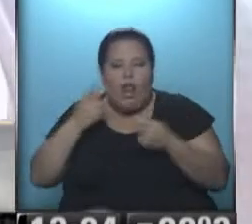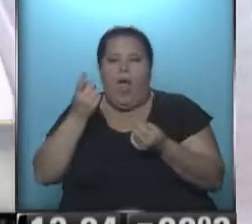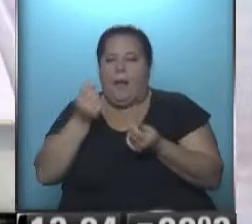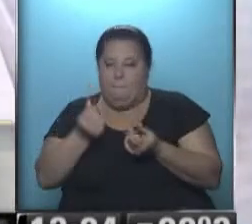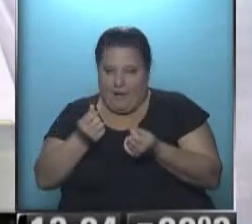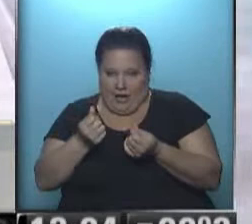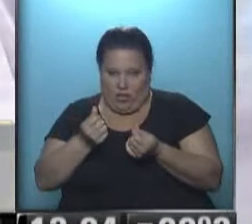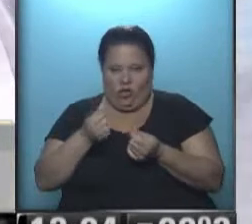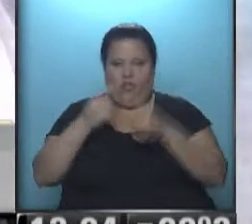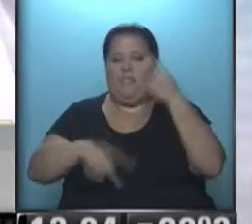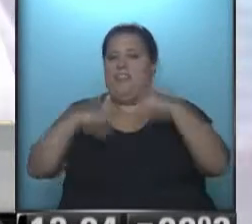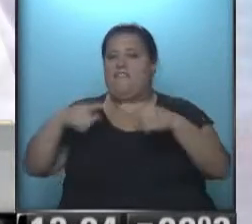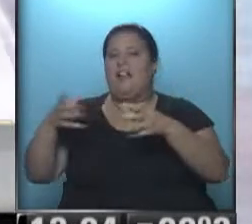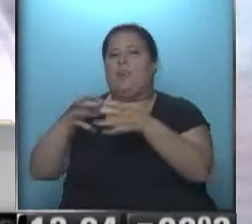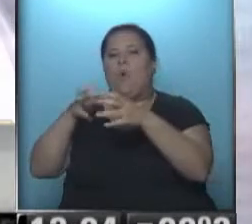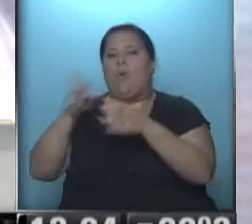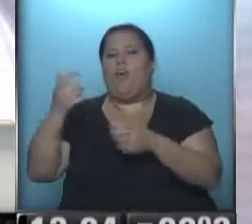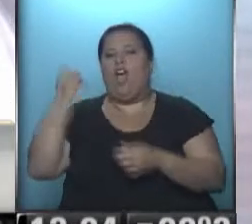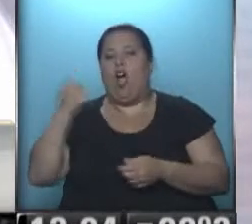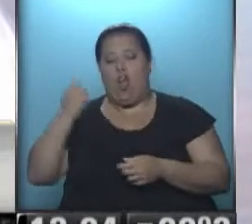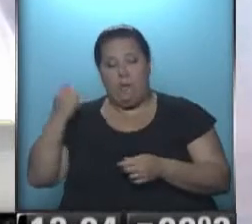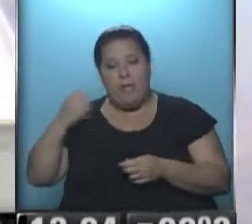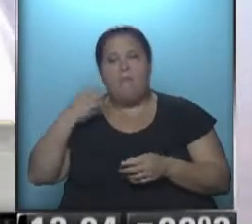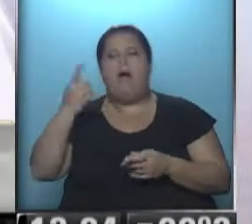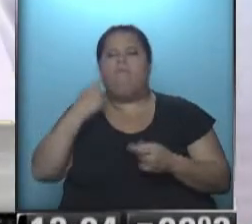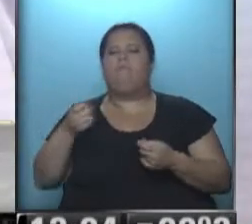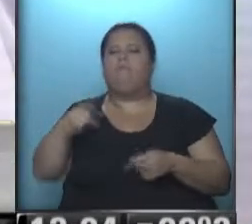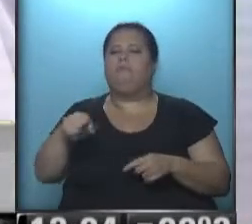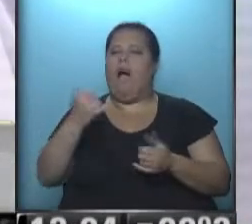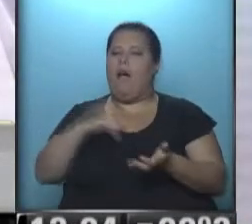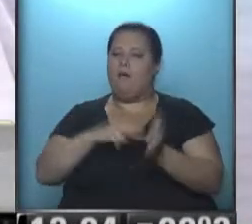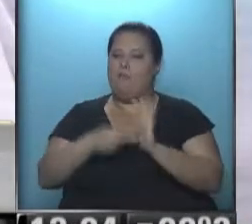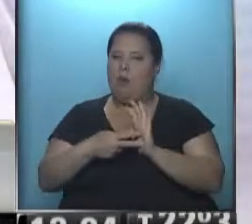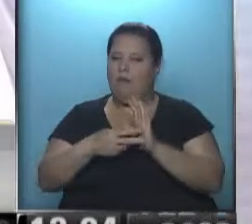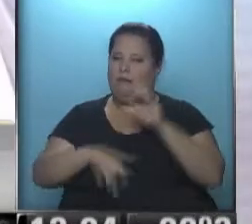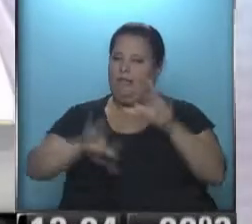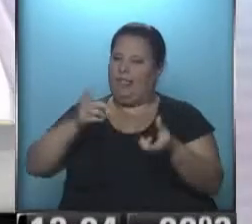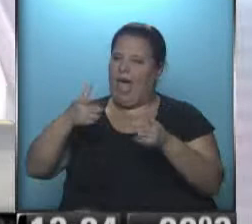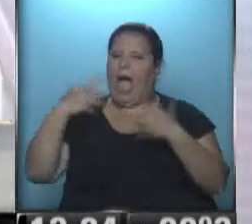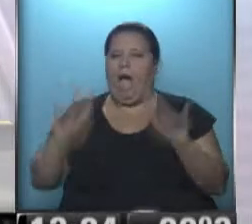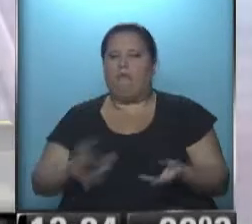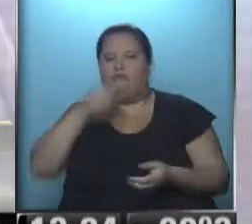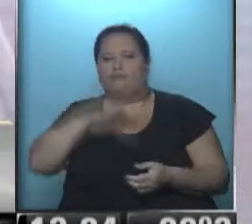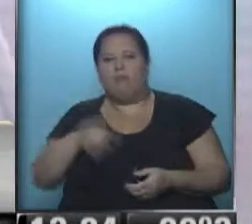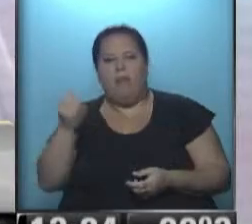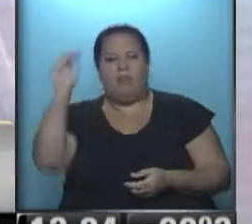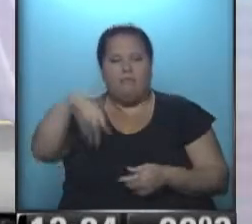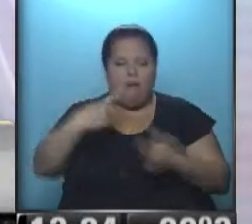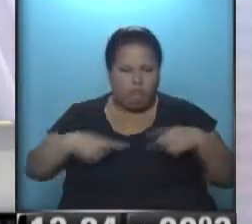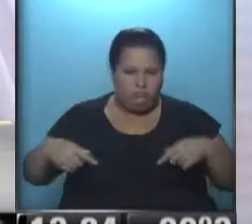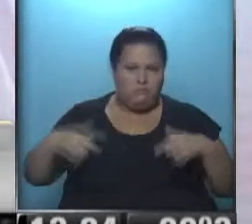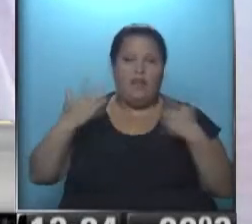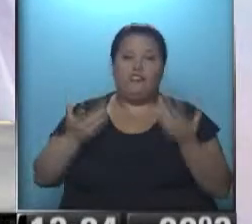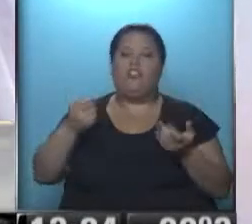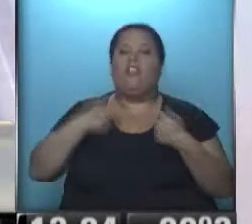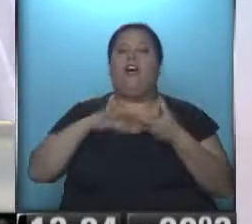precios de las diferentes cadenas de valor de la economía para identificar dónde puede haber problemas de distorsiones, de abuso de posición dominante y nos va a dar